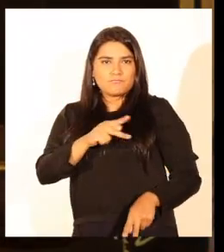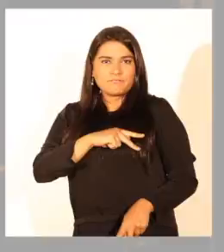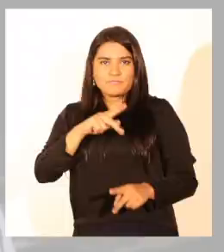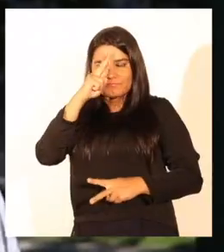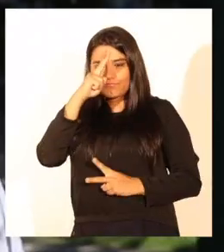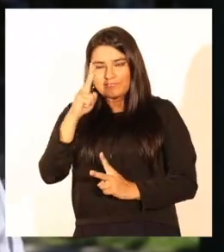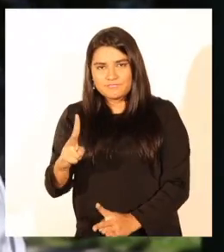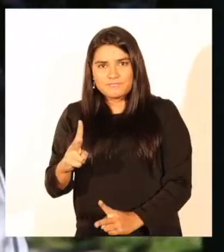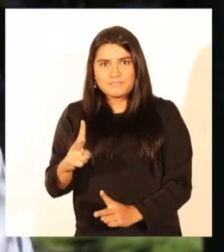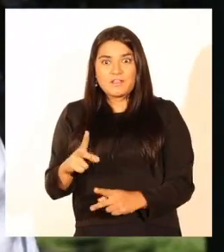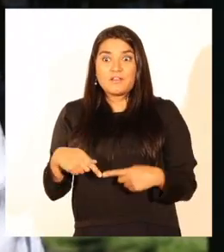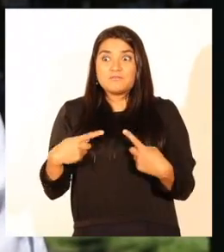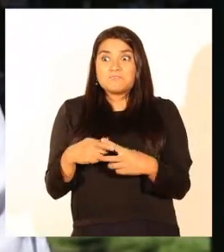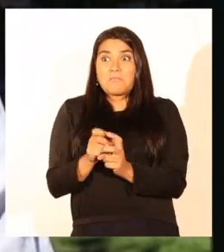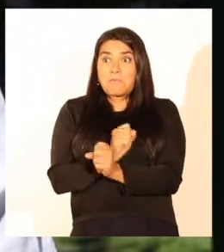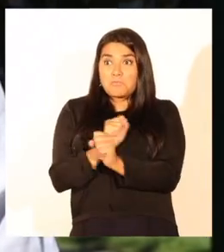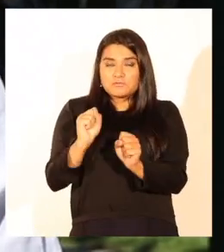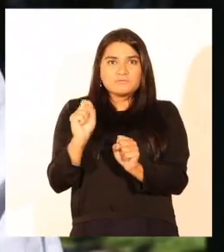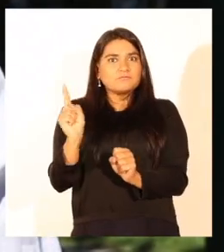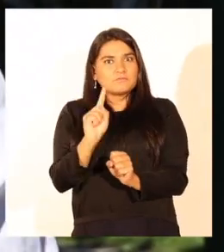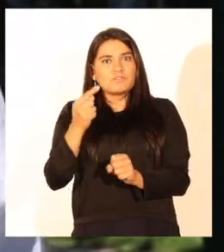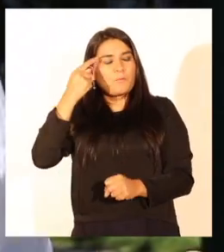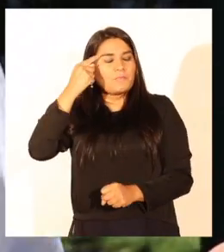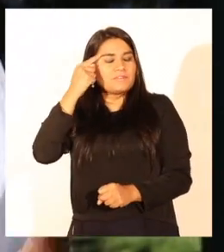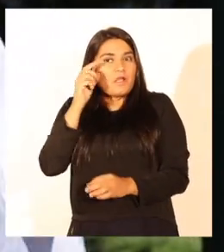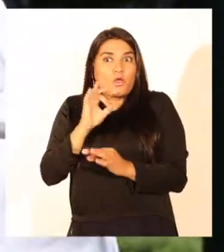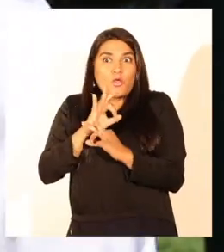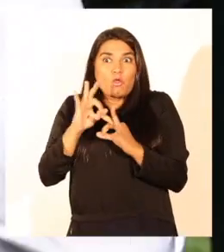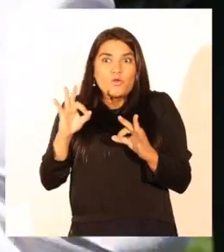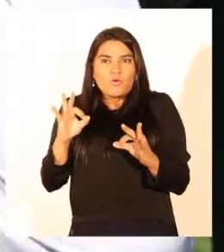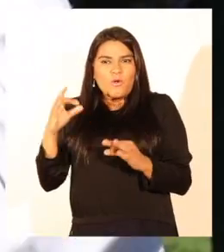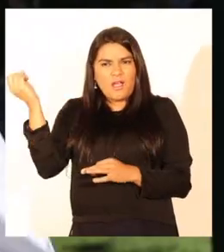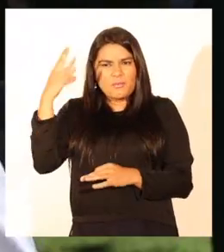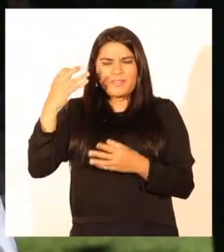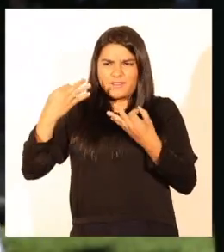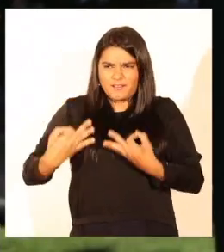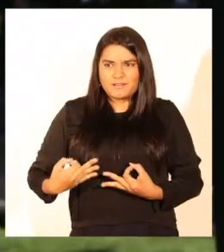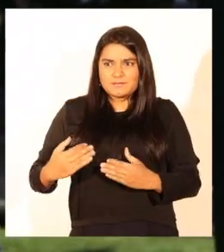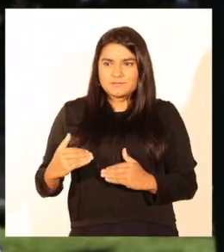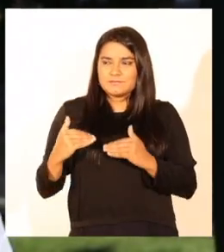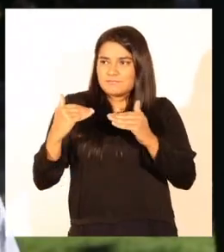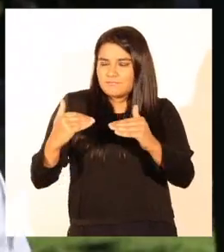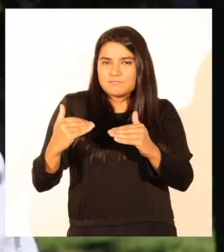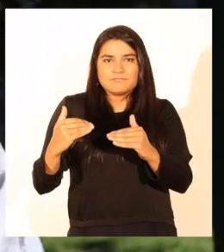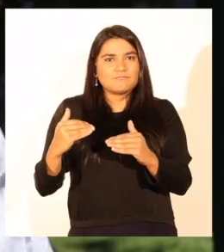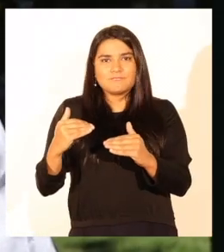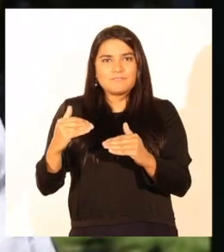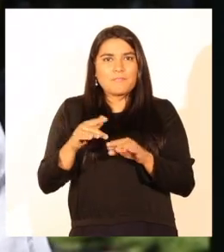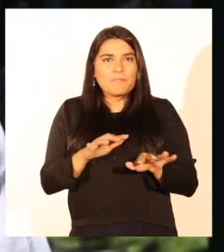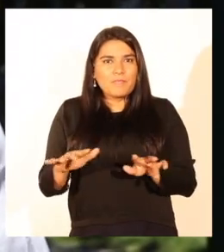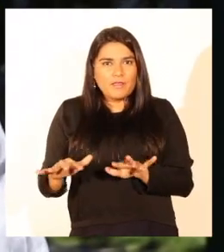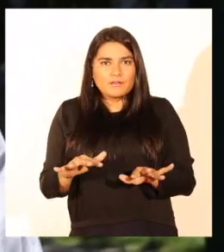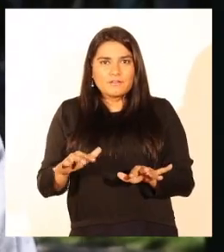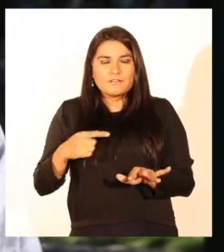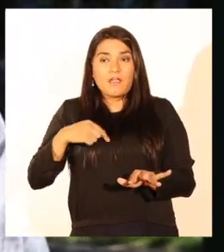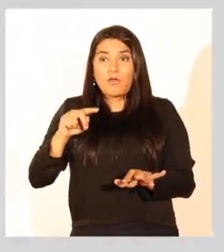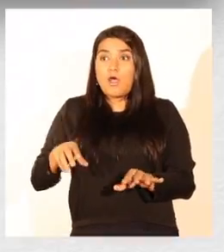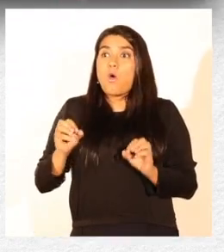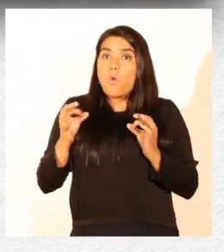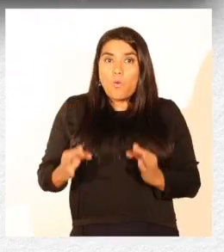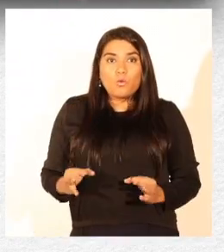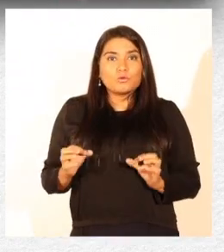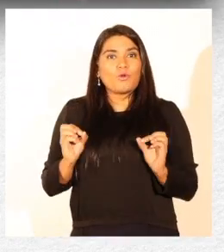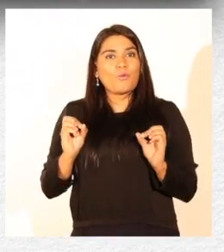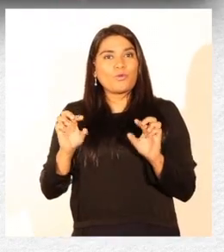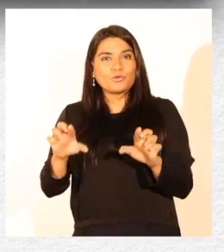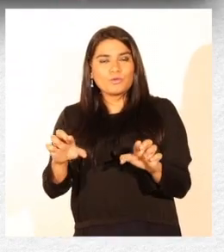honrosas. Nada es imposible porque yo creí que nunca iba a aprender así a nivel de tocar piano y se me dio esta oportunidad